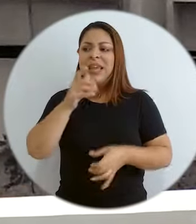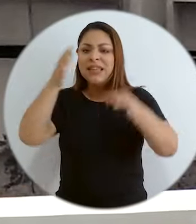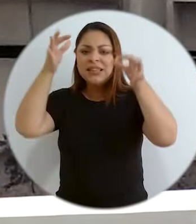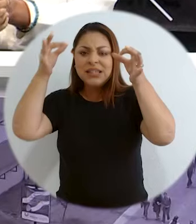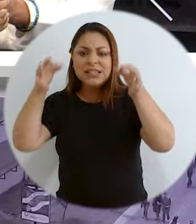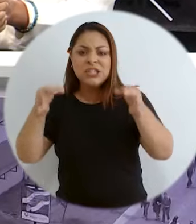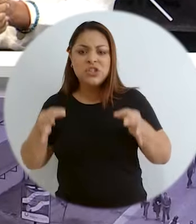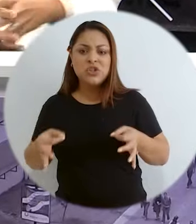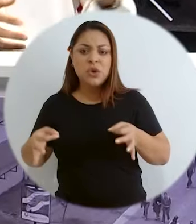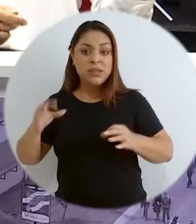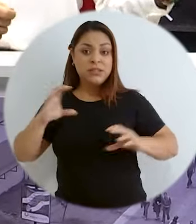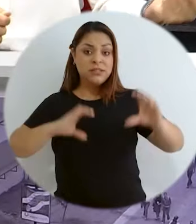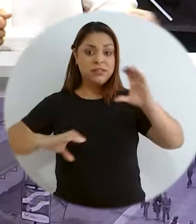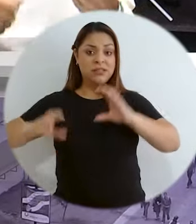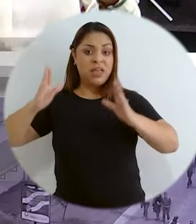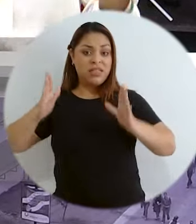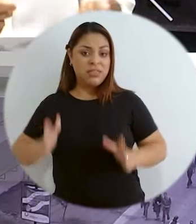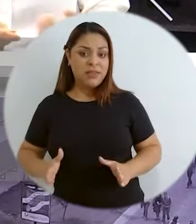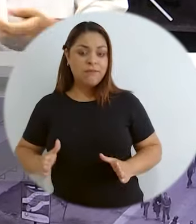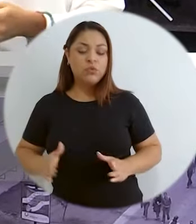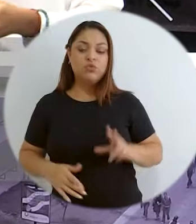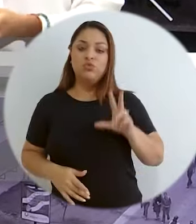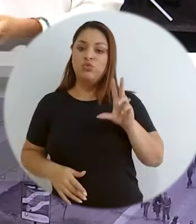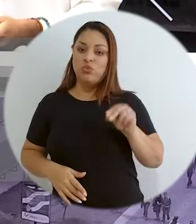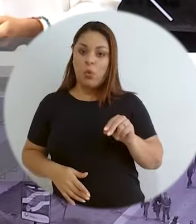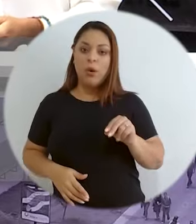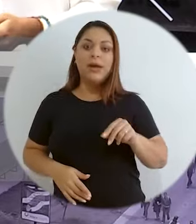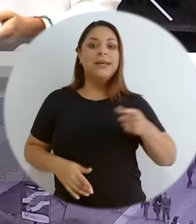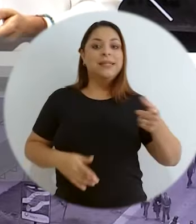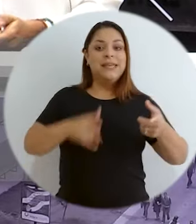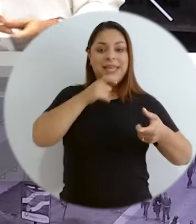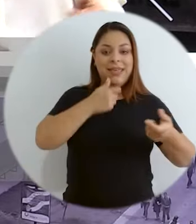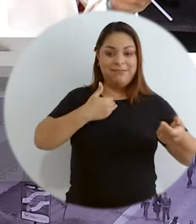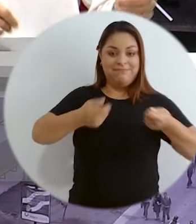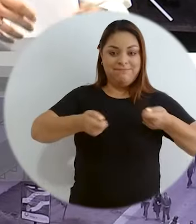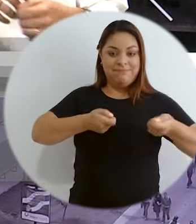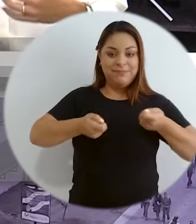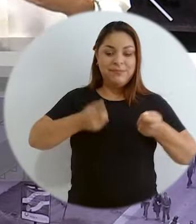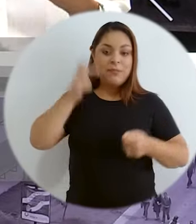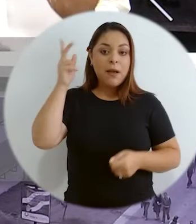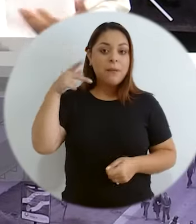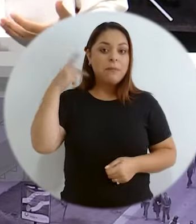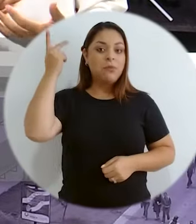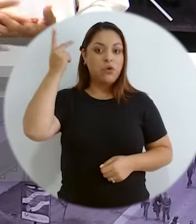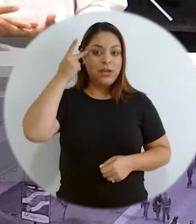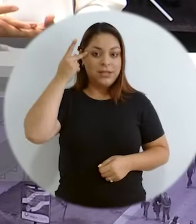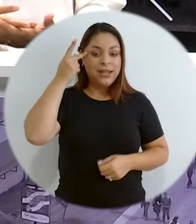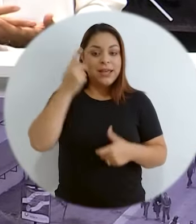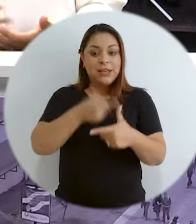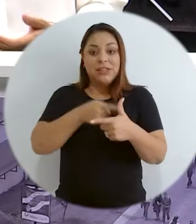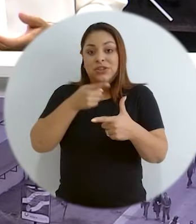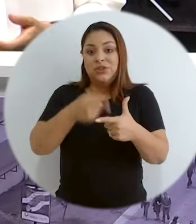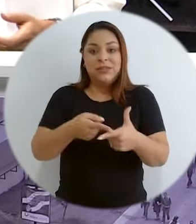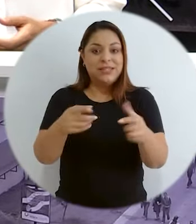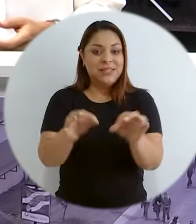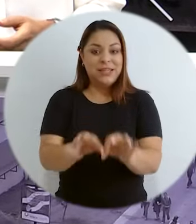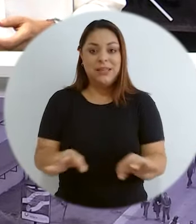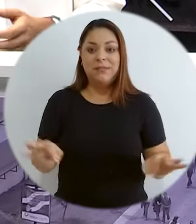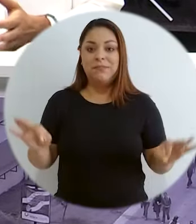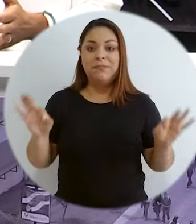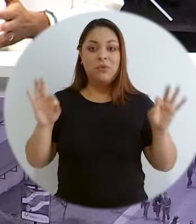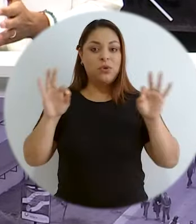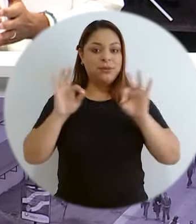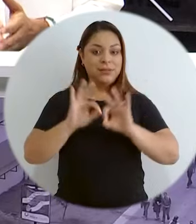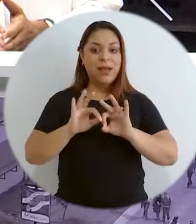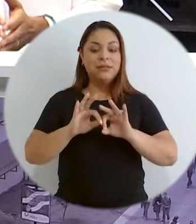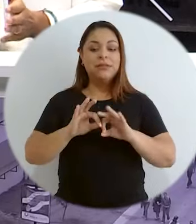por personas que tienen el conocimiento científico, sino que tienen la maniobra política. Y aquí entra